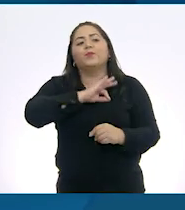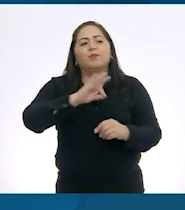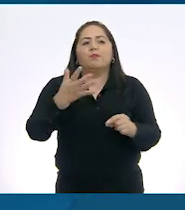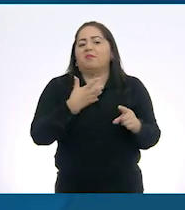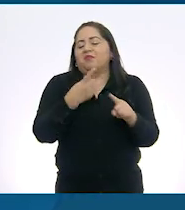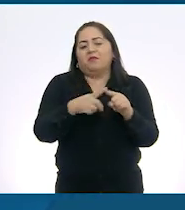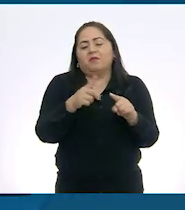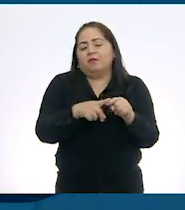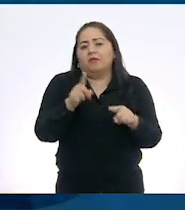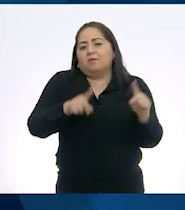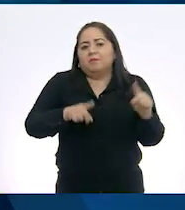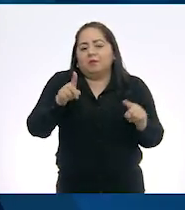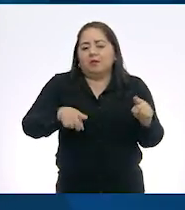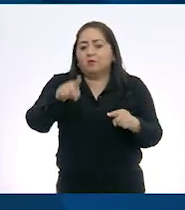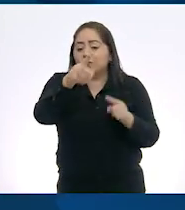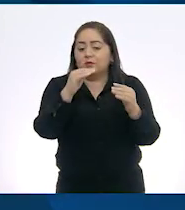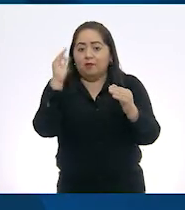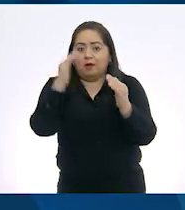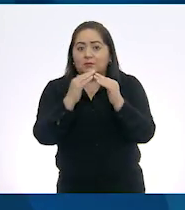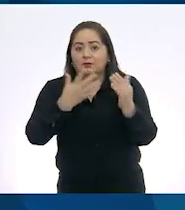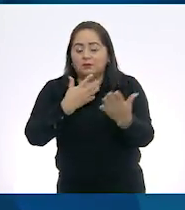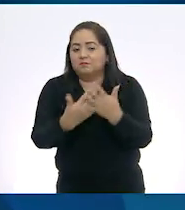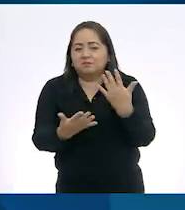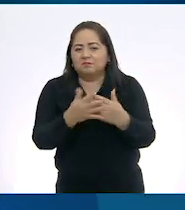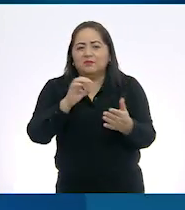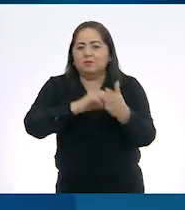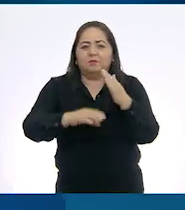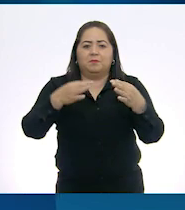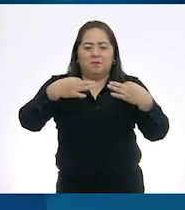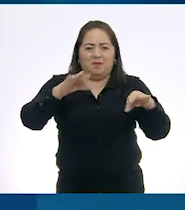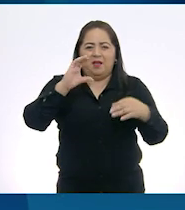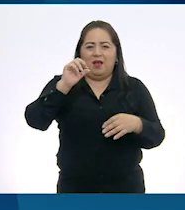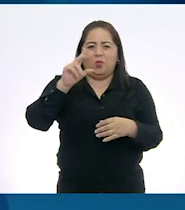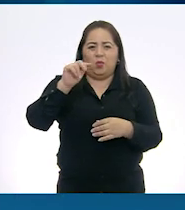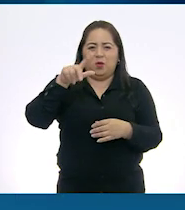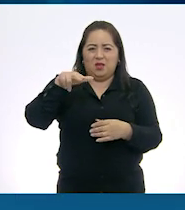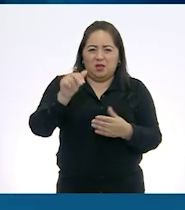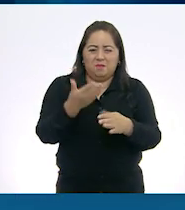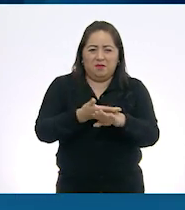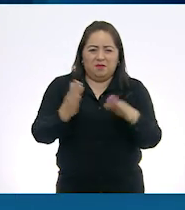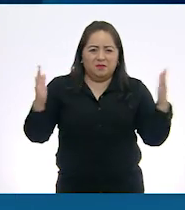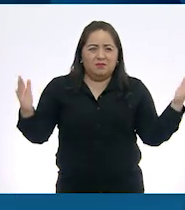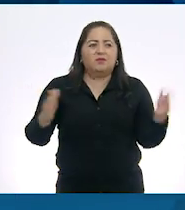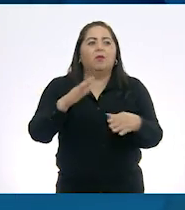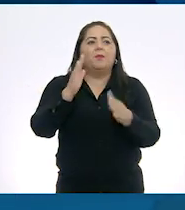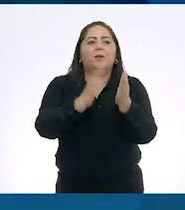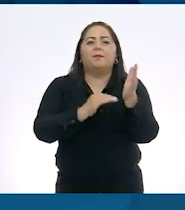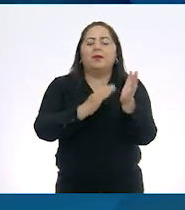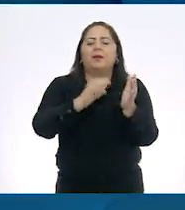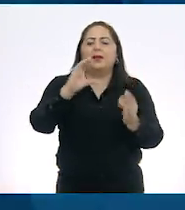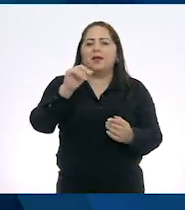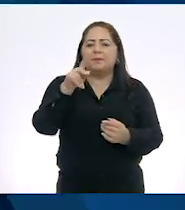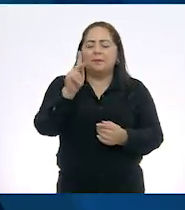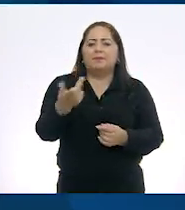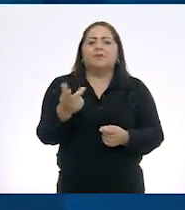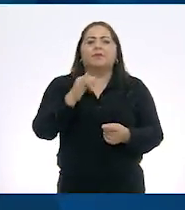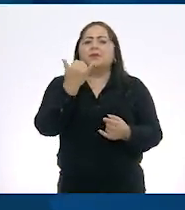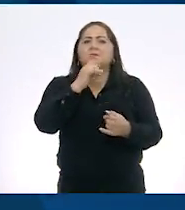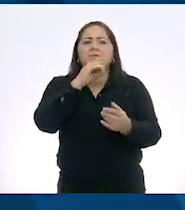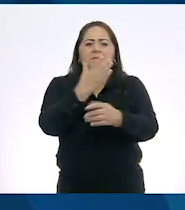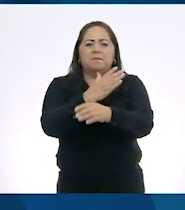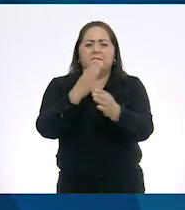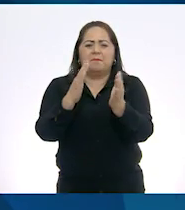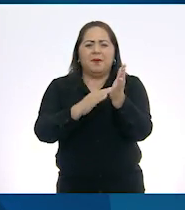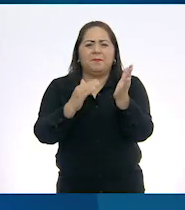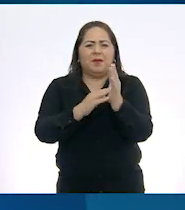variar según los recursos que tengas a la mano. Por ejemplo, cartulinas que puedes reutilizar, folders, papel craft, también puedes utilizar cartón.